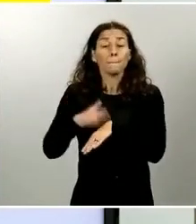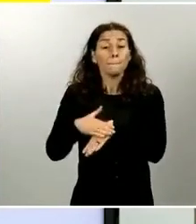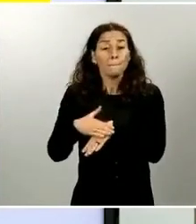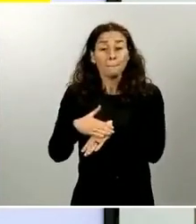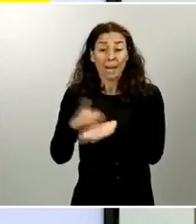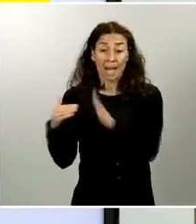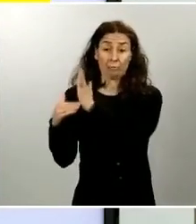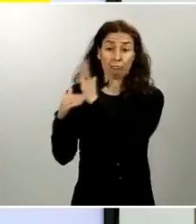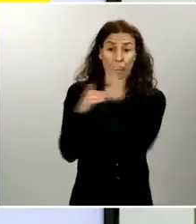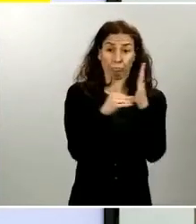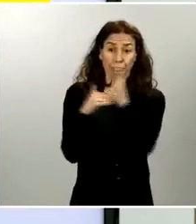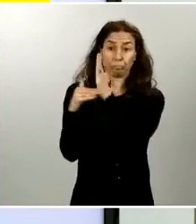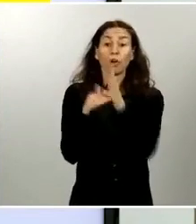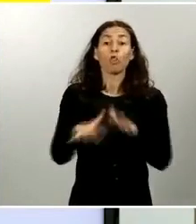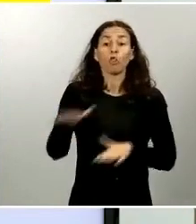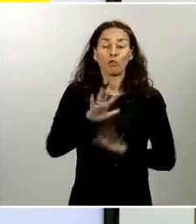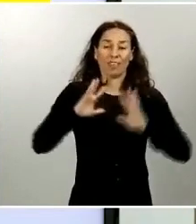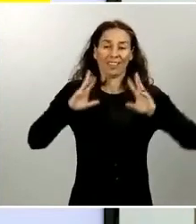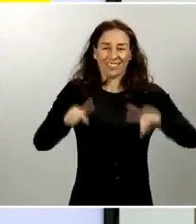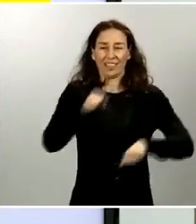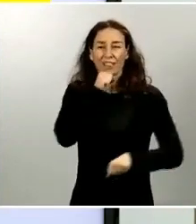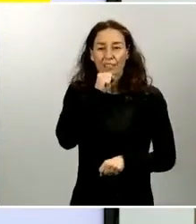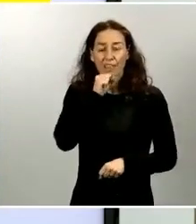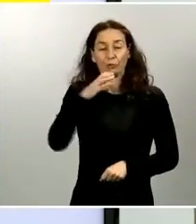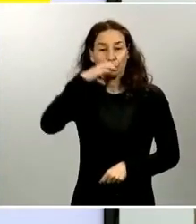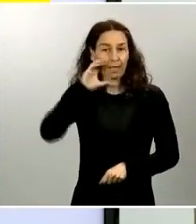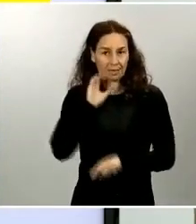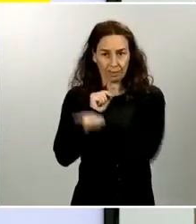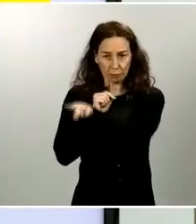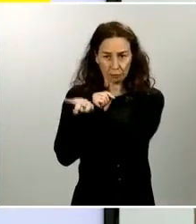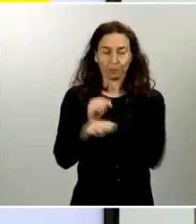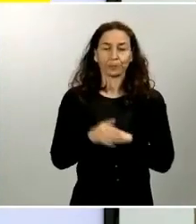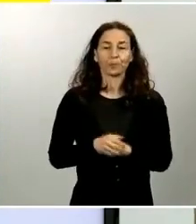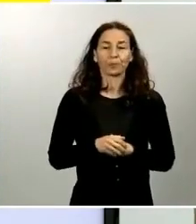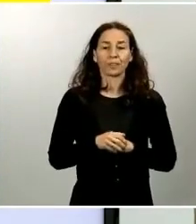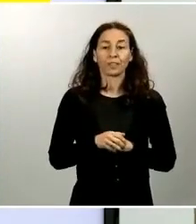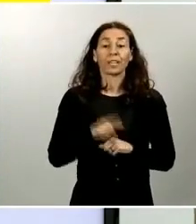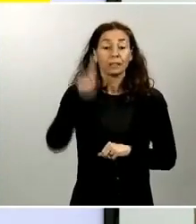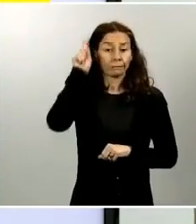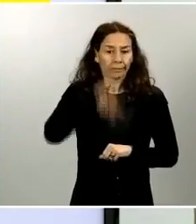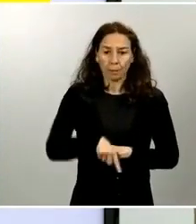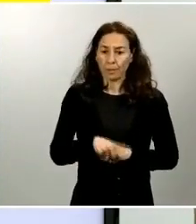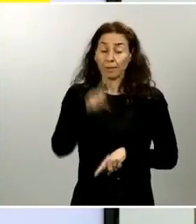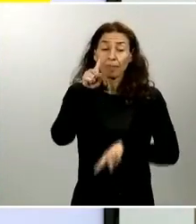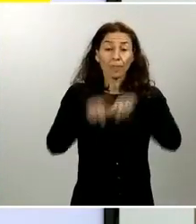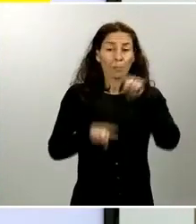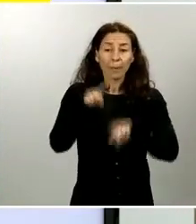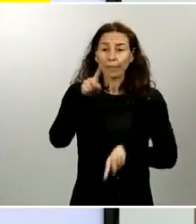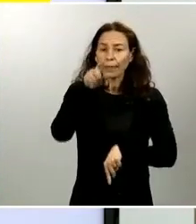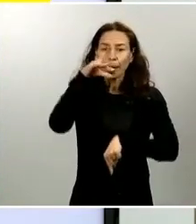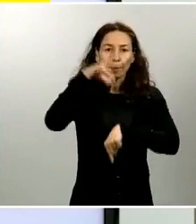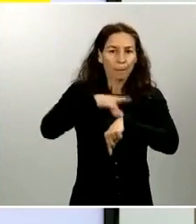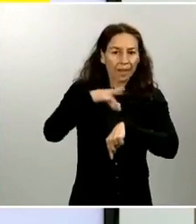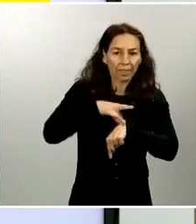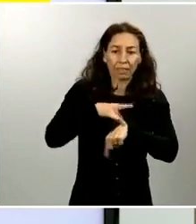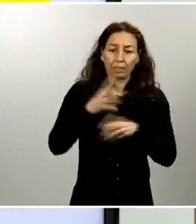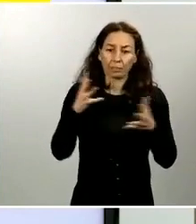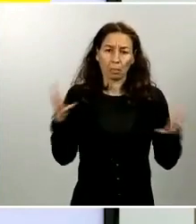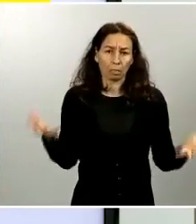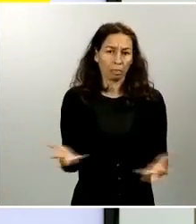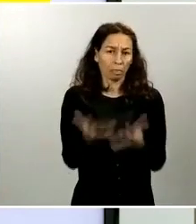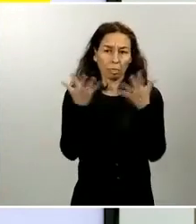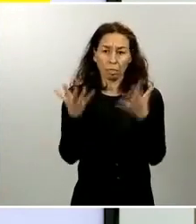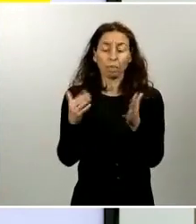en Castellón. También el apoyo al traslado de pacientes moderados entre hospitales en Madrid y